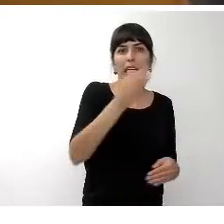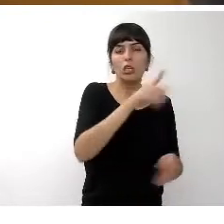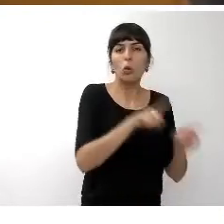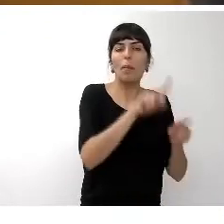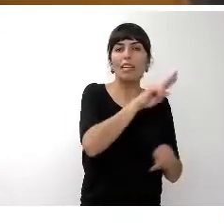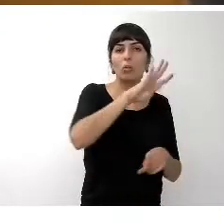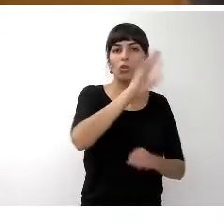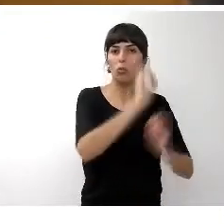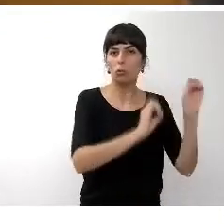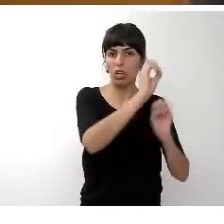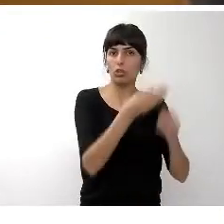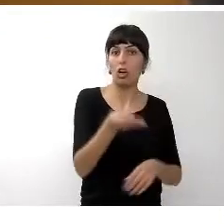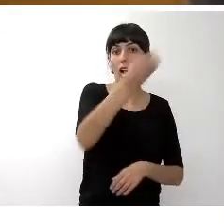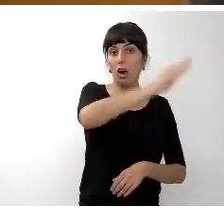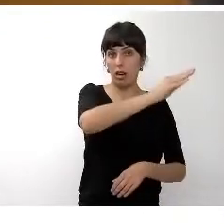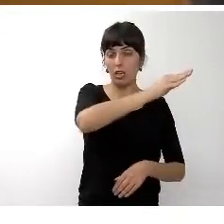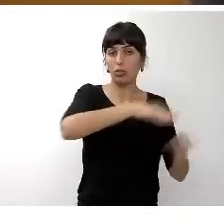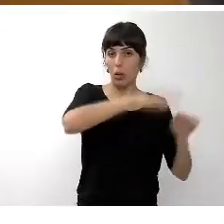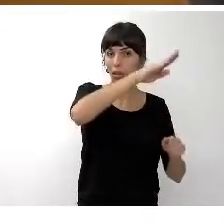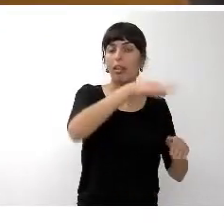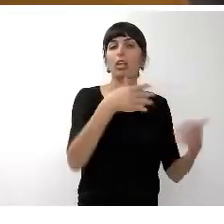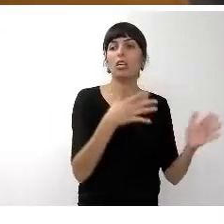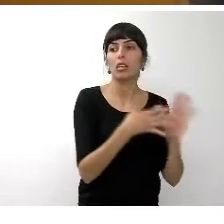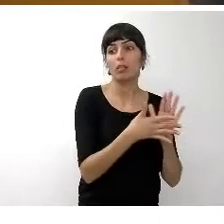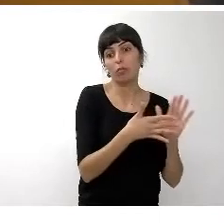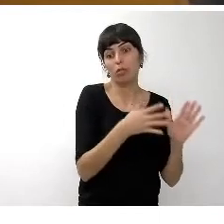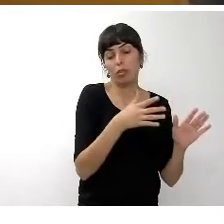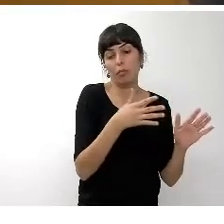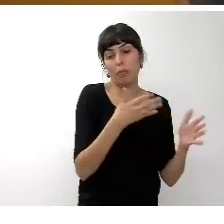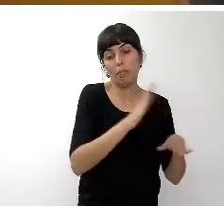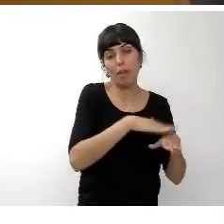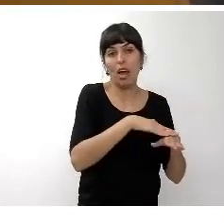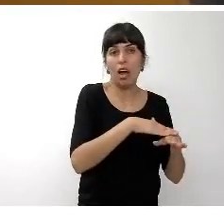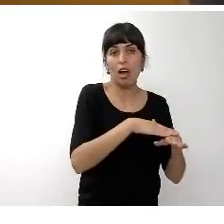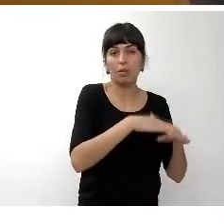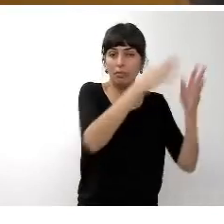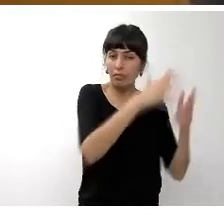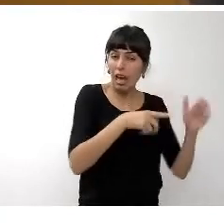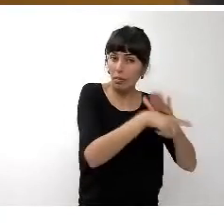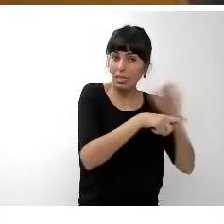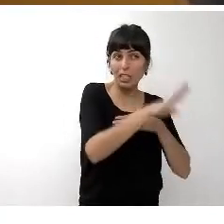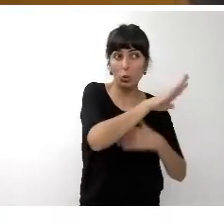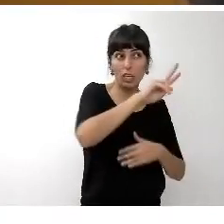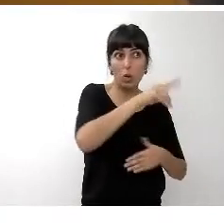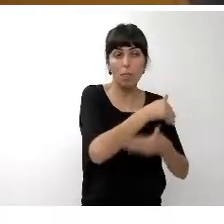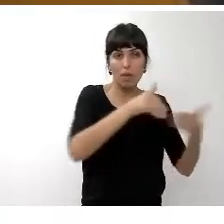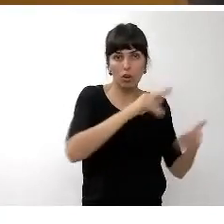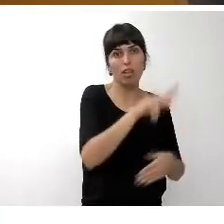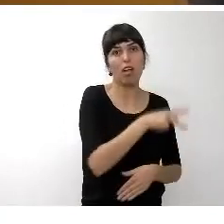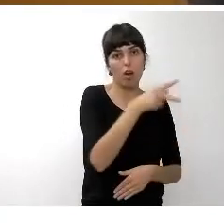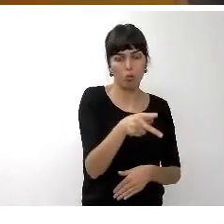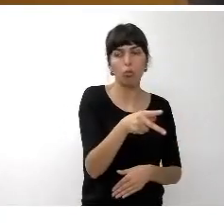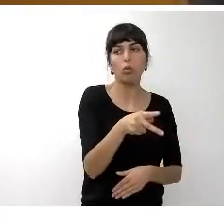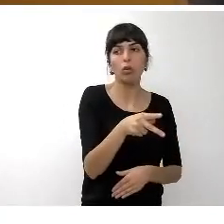que va a administrar más de 52 millones de euros con un incremento de